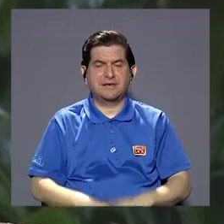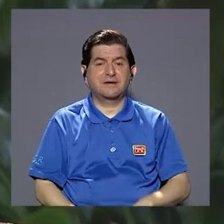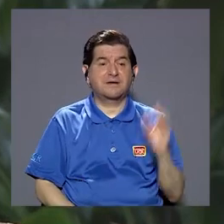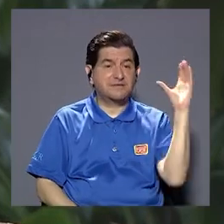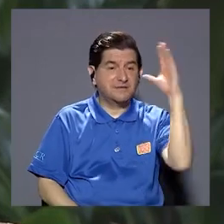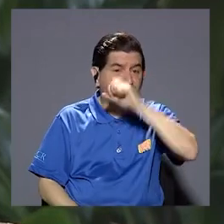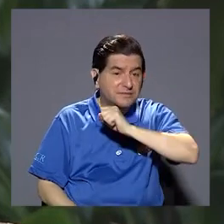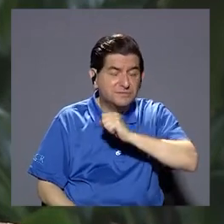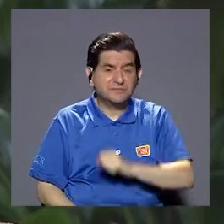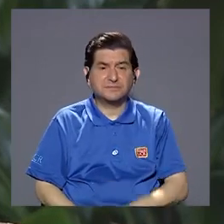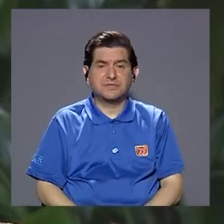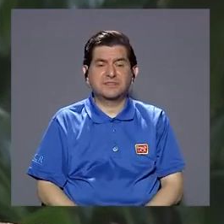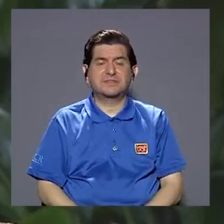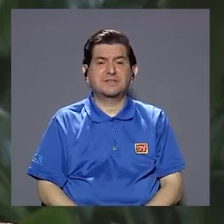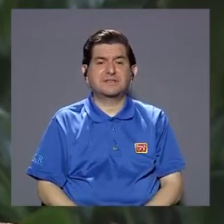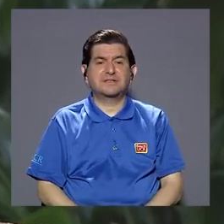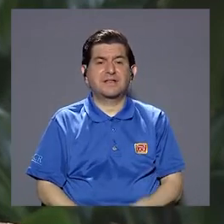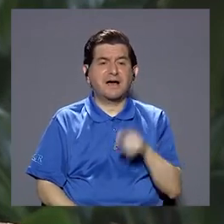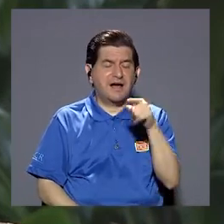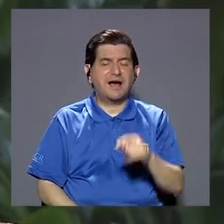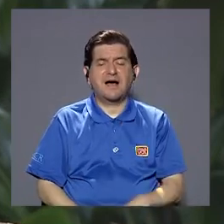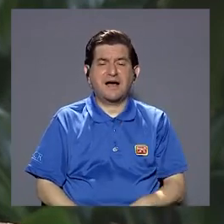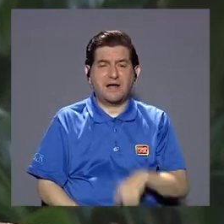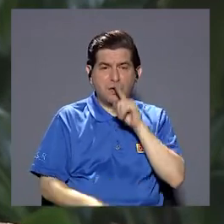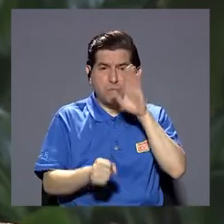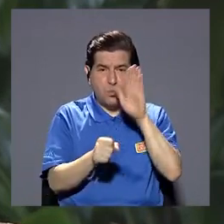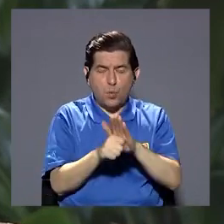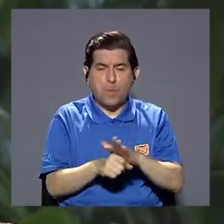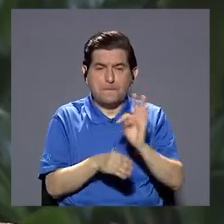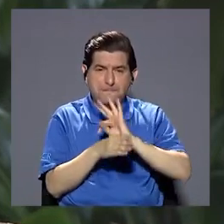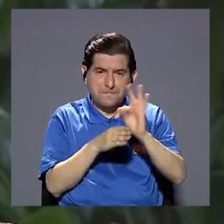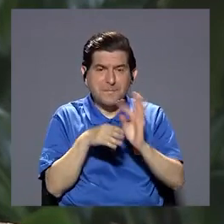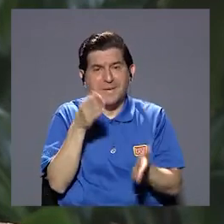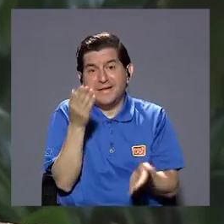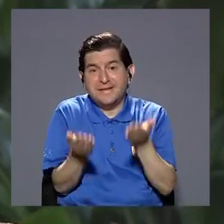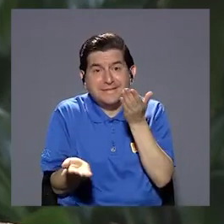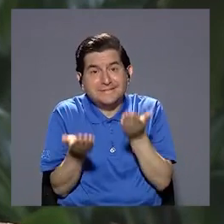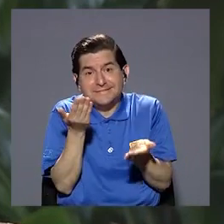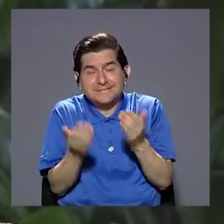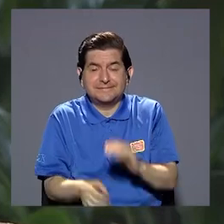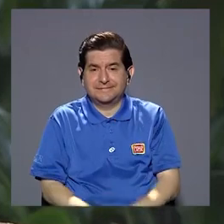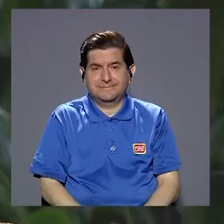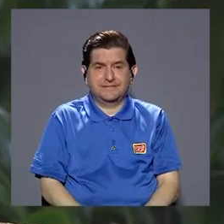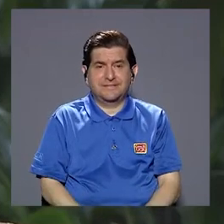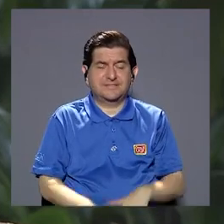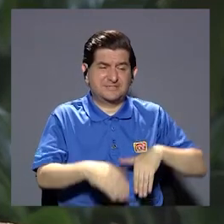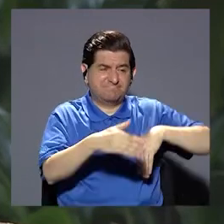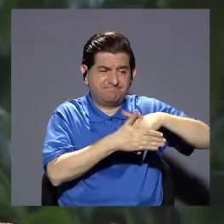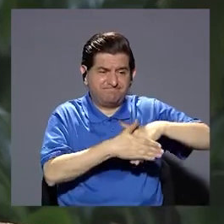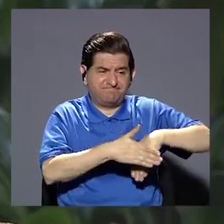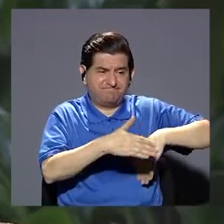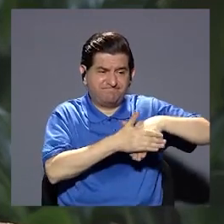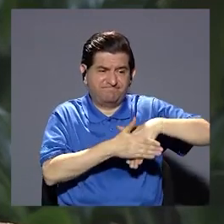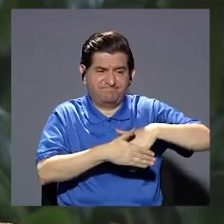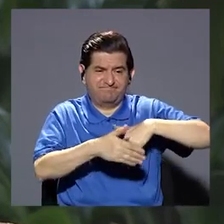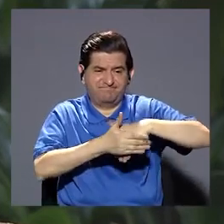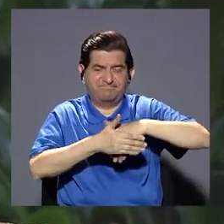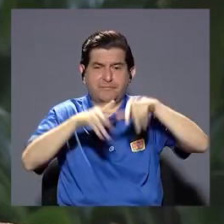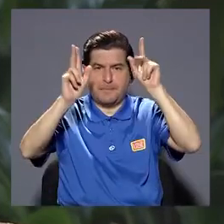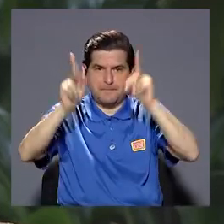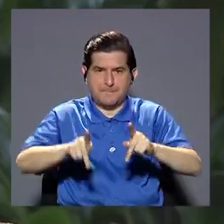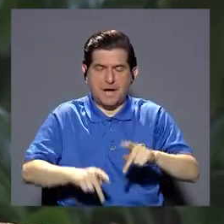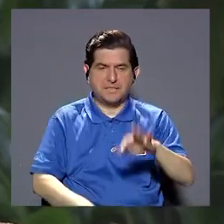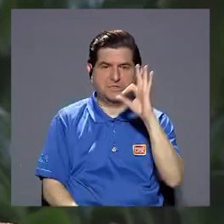se ve que están con dificultades para lograr sus niveles óptimos en sus exámenes ¿por qué? porque muchas veces nos hemos dado cuenta de que la